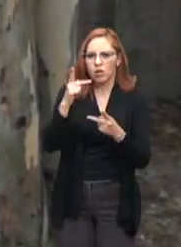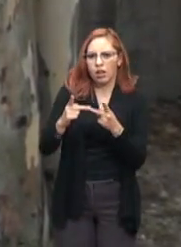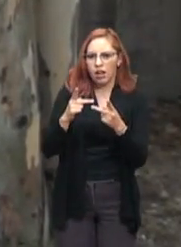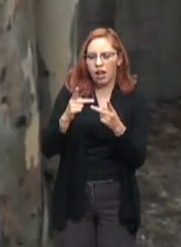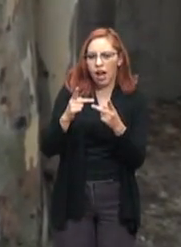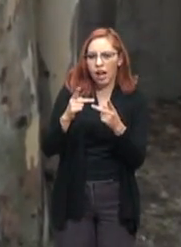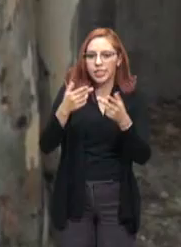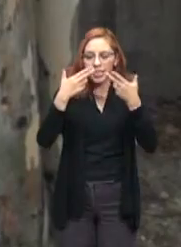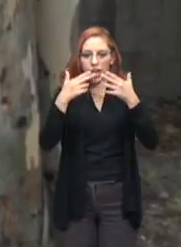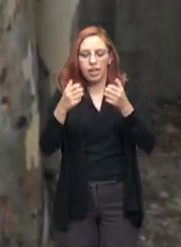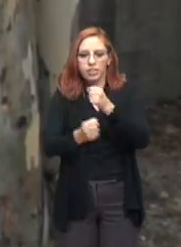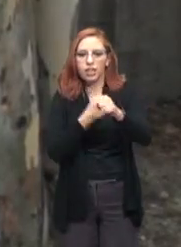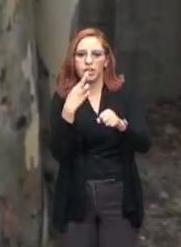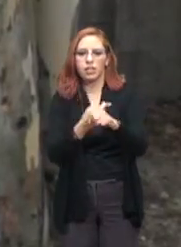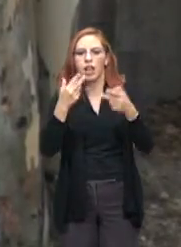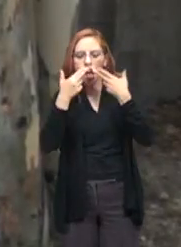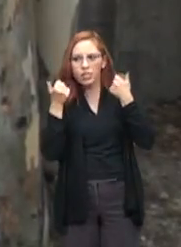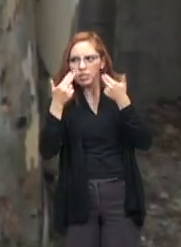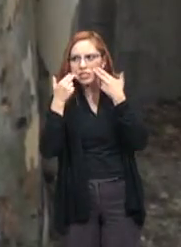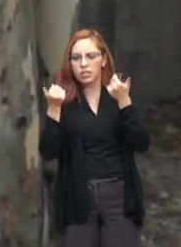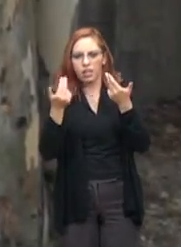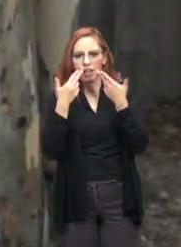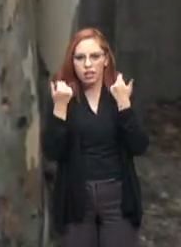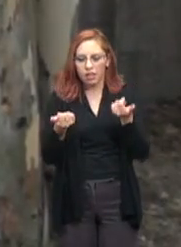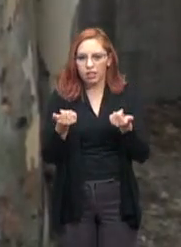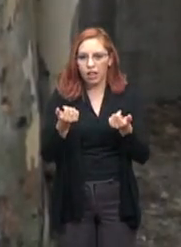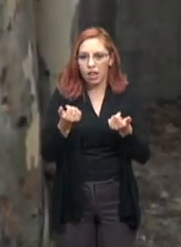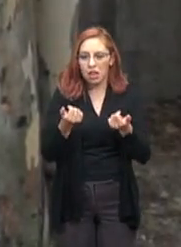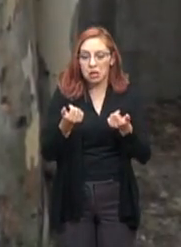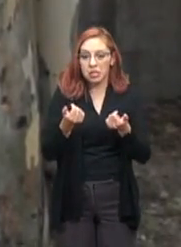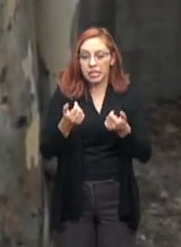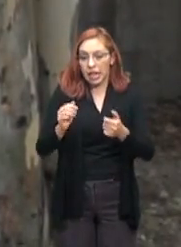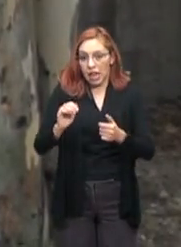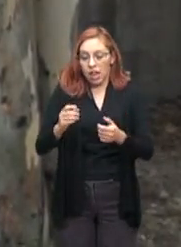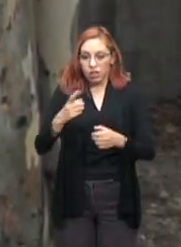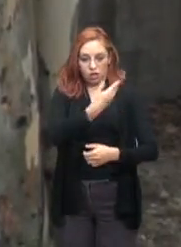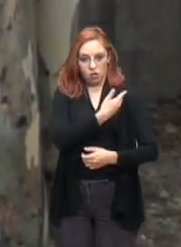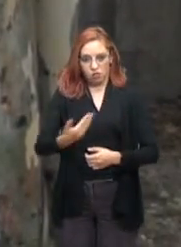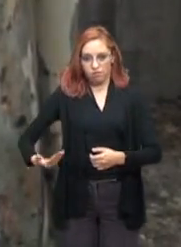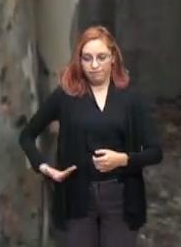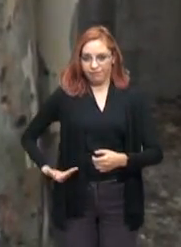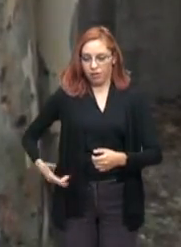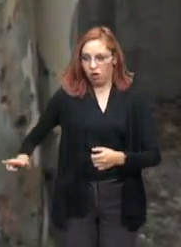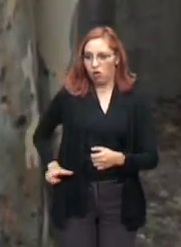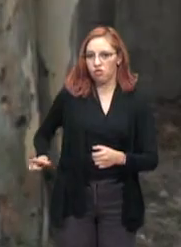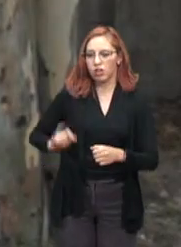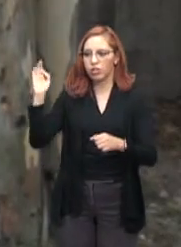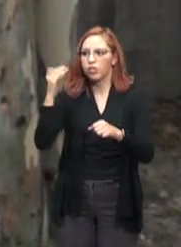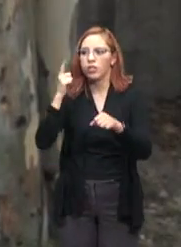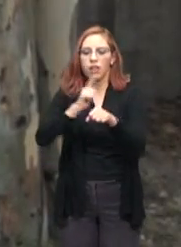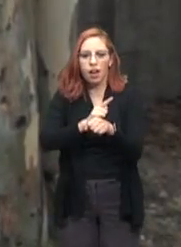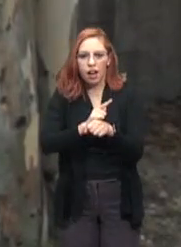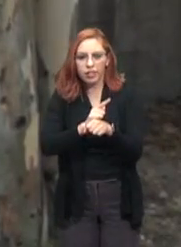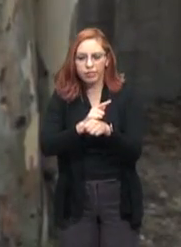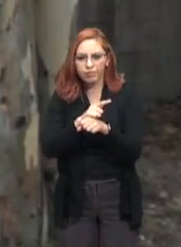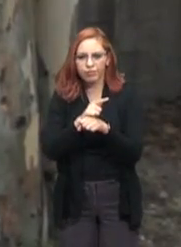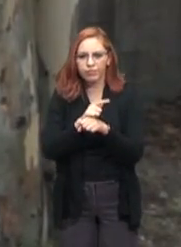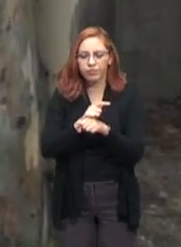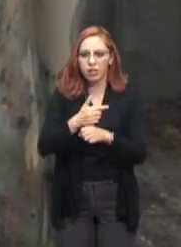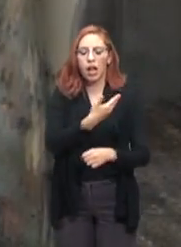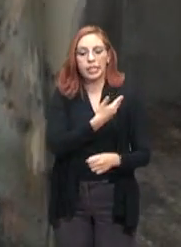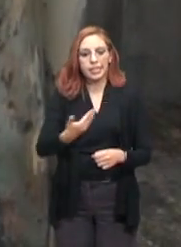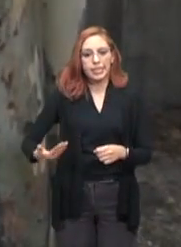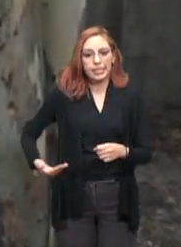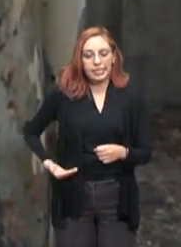Hacienda. La Secretaría de Hacienda depende del gobierno federal. El Secretario de Hacienda depende directamente del presidente de la